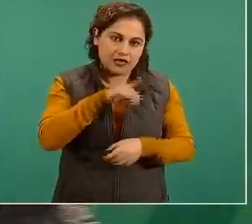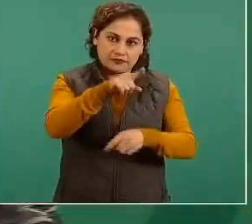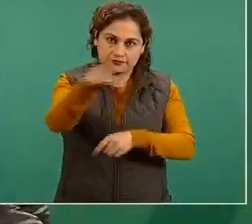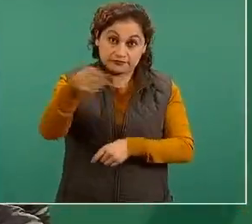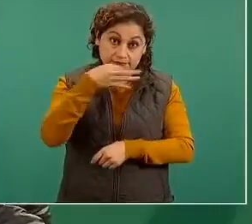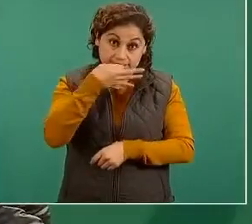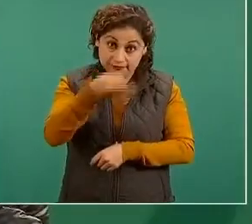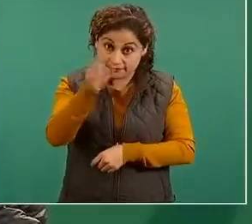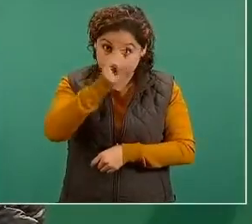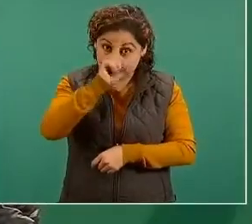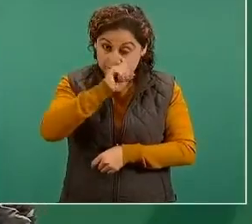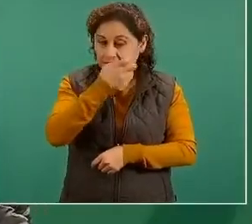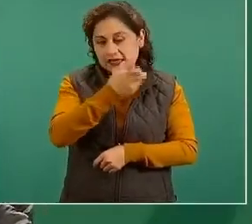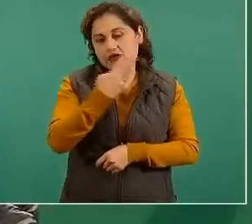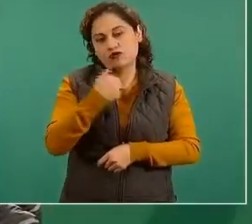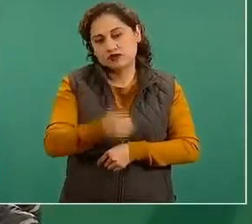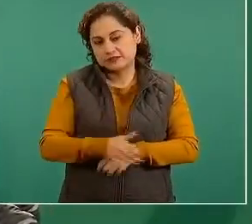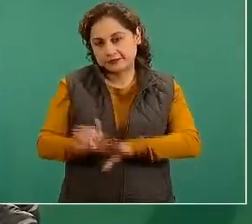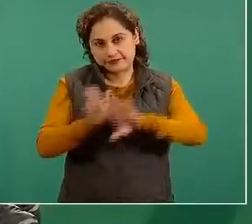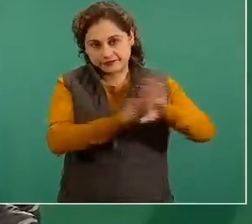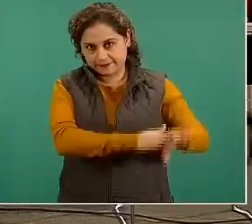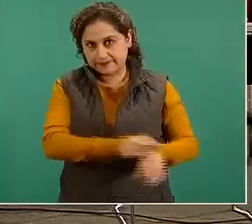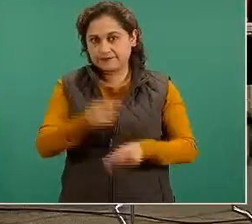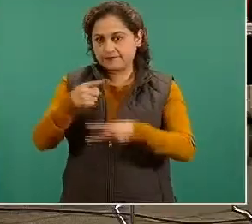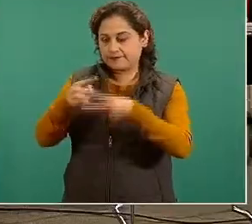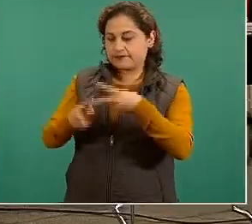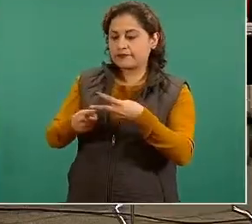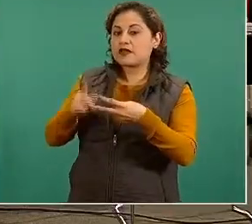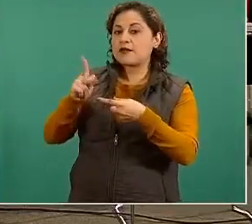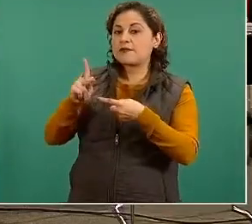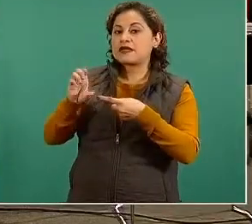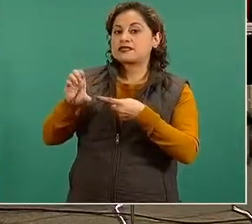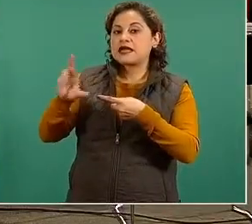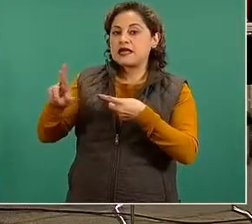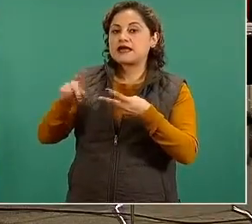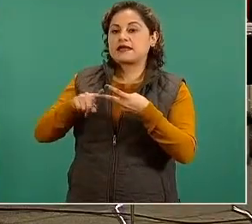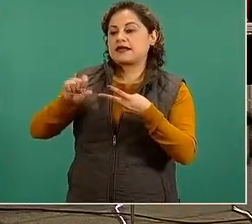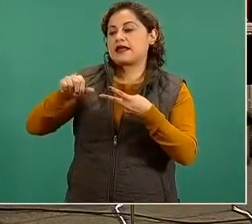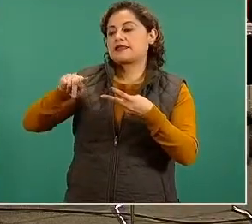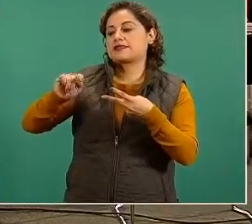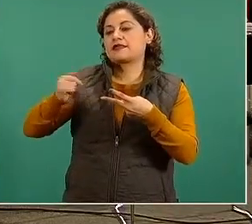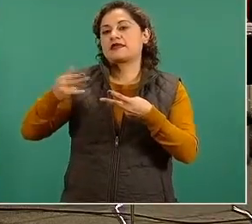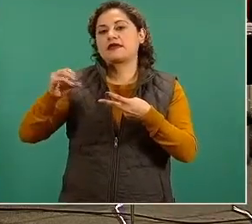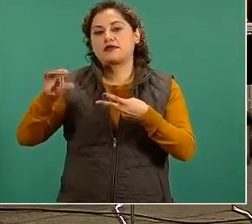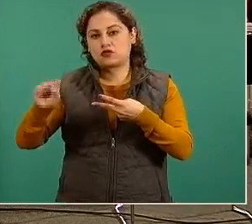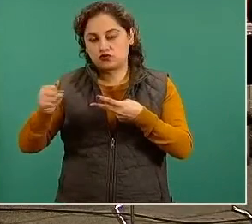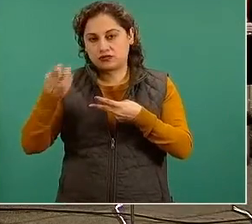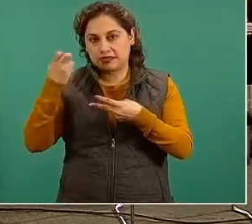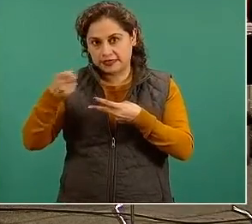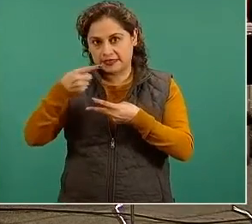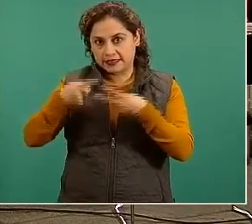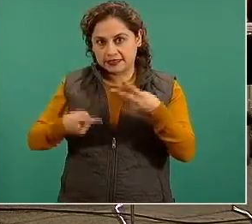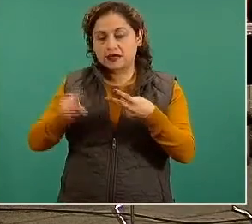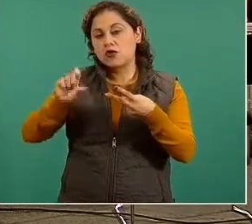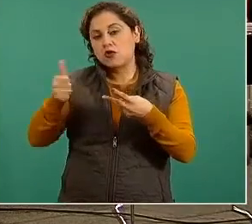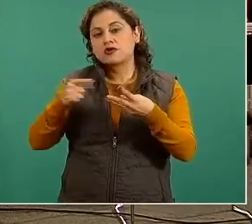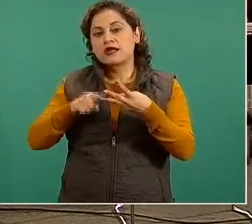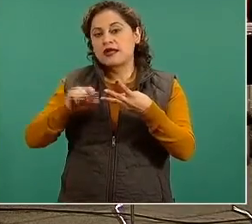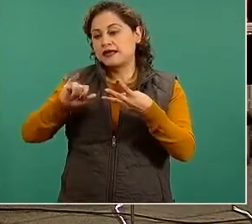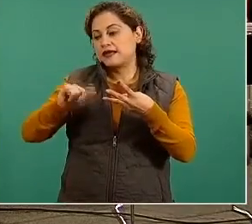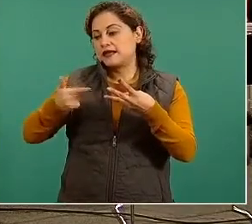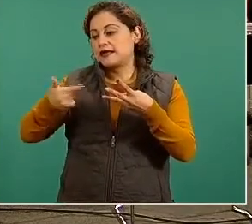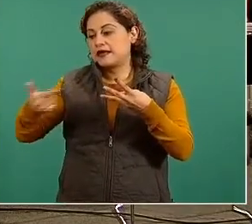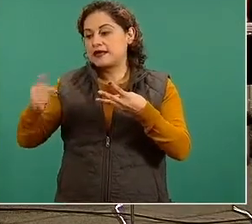y otra es la de los anticuerpos que es la IgG y la IgM